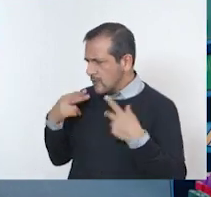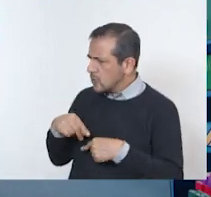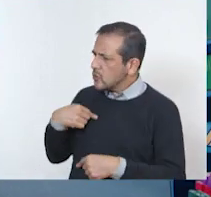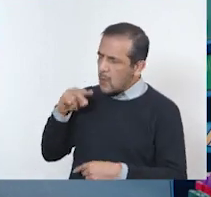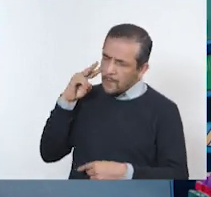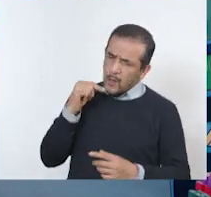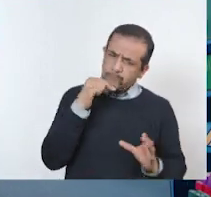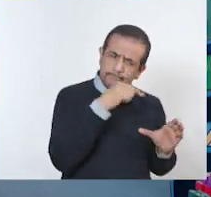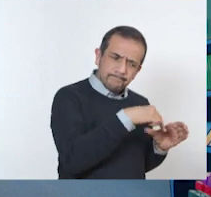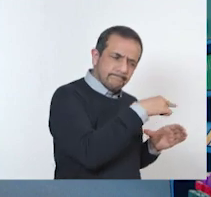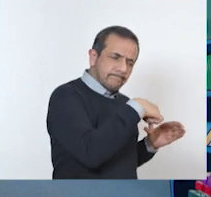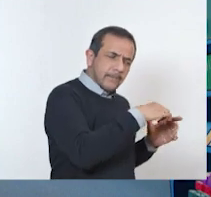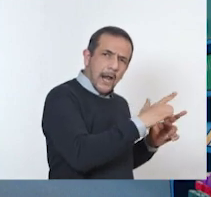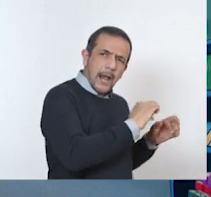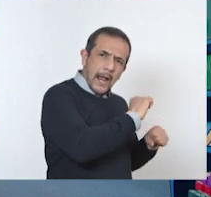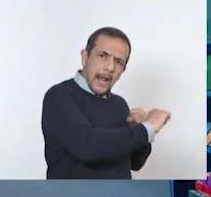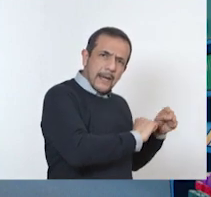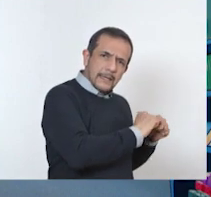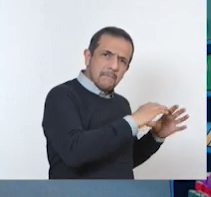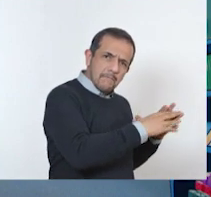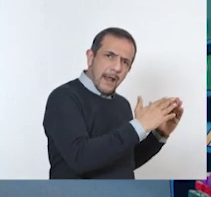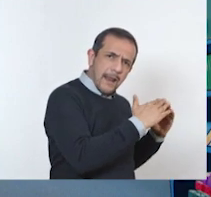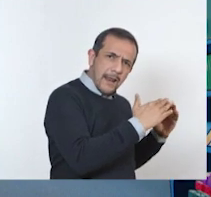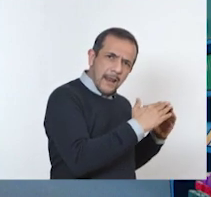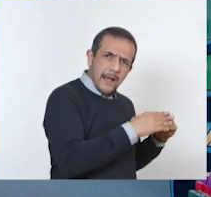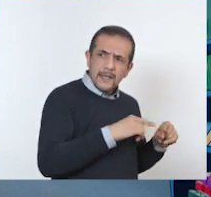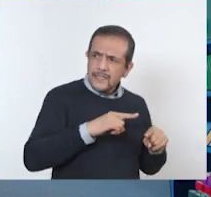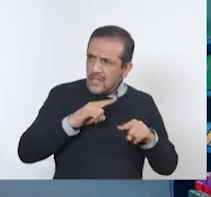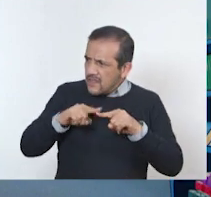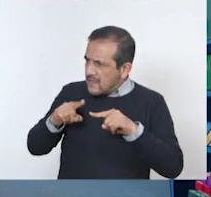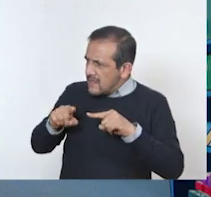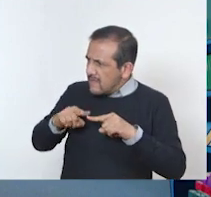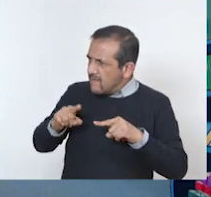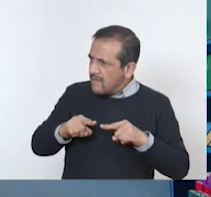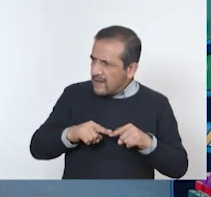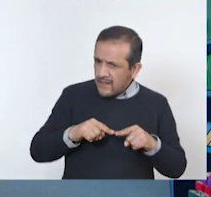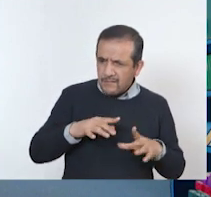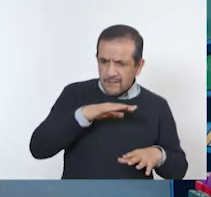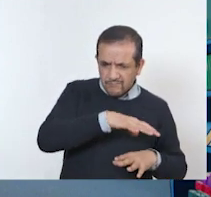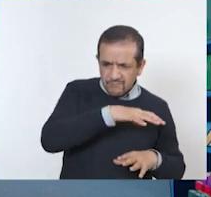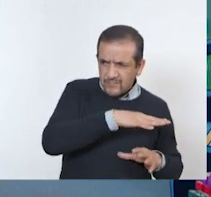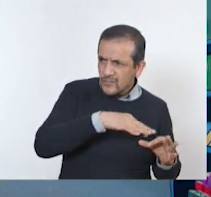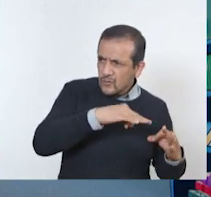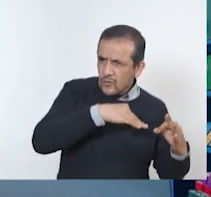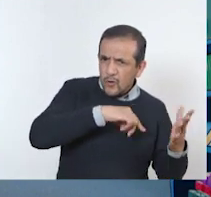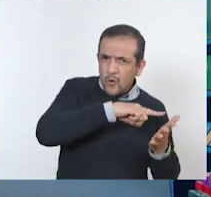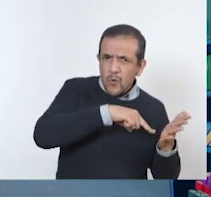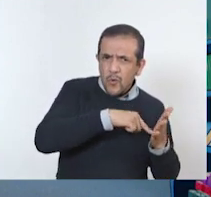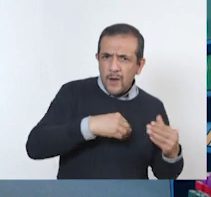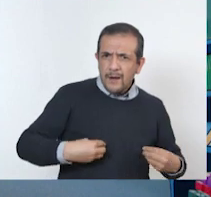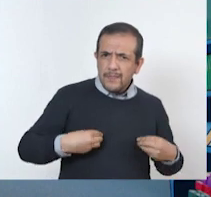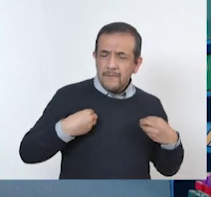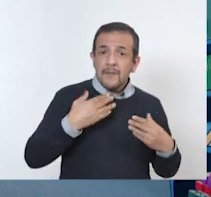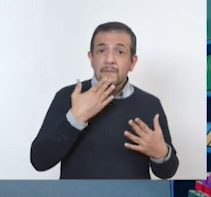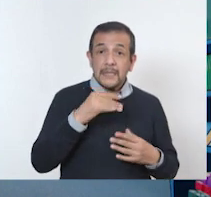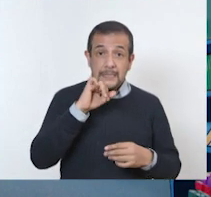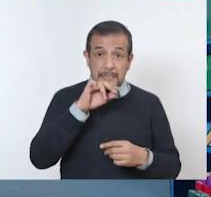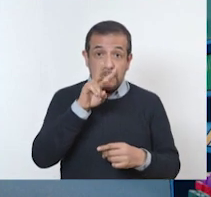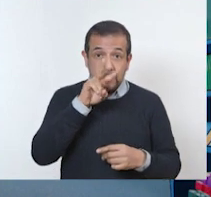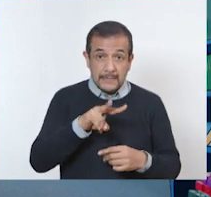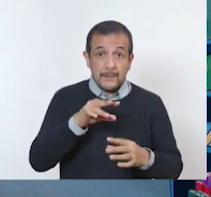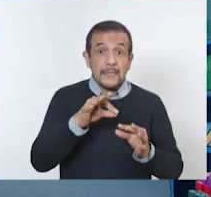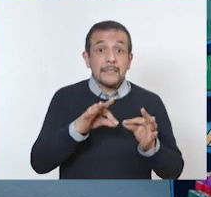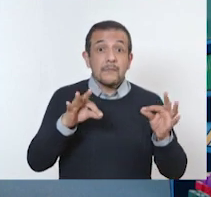de que cada uno, además de los diferentes cuidados, pues son diferentes hábitats completamente, ¿no? Sí. Es importante que un